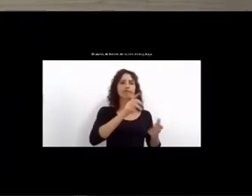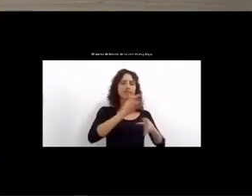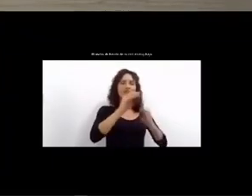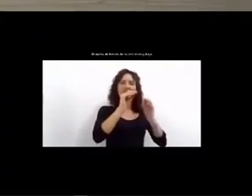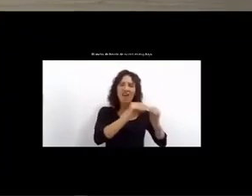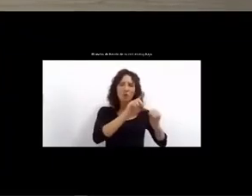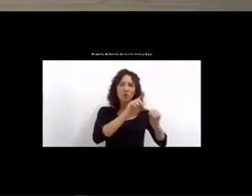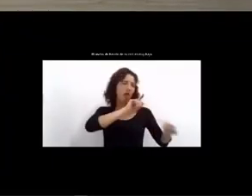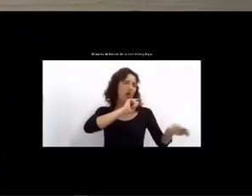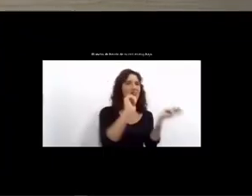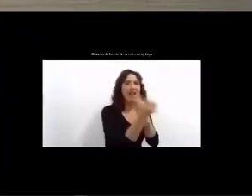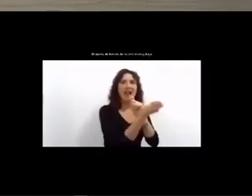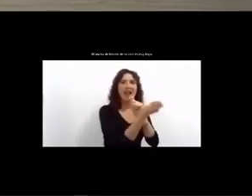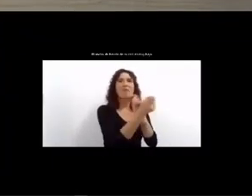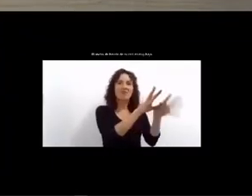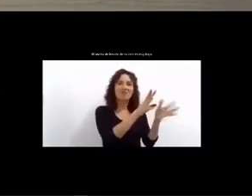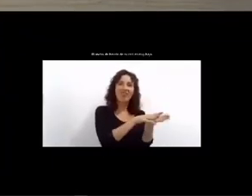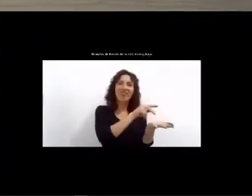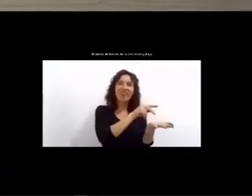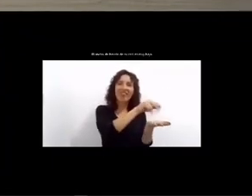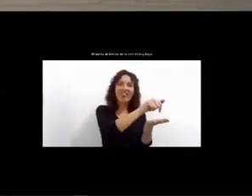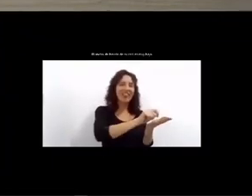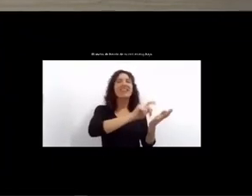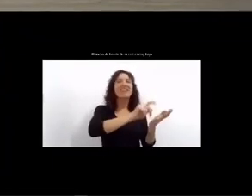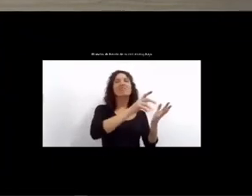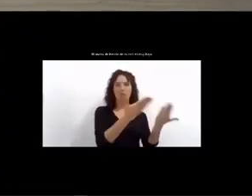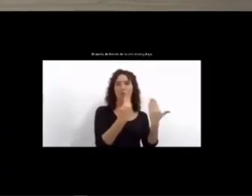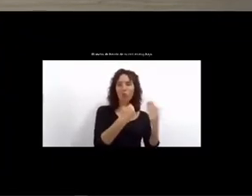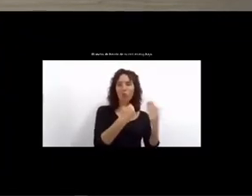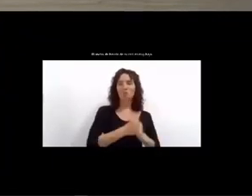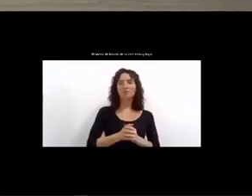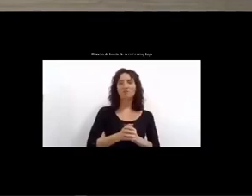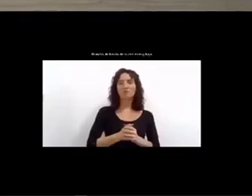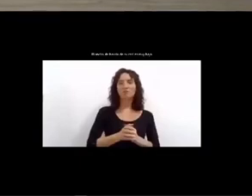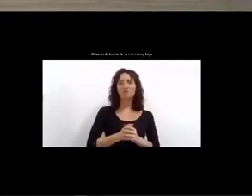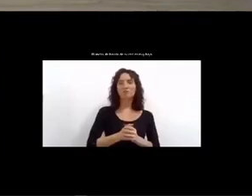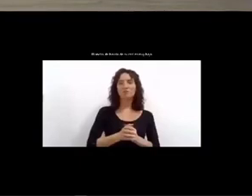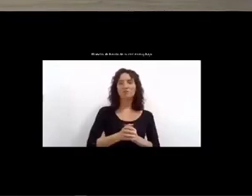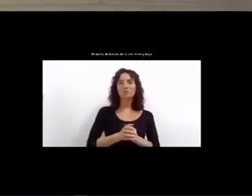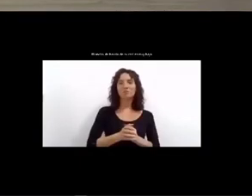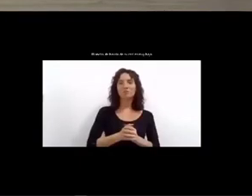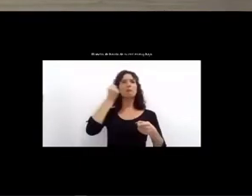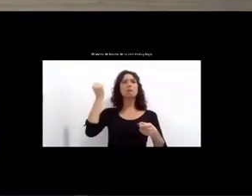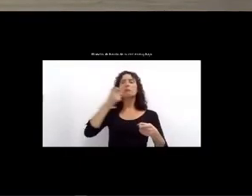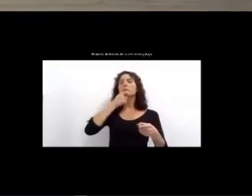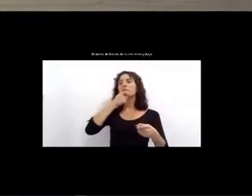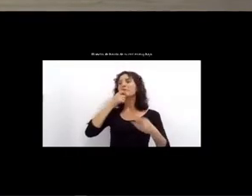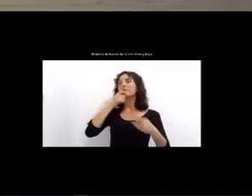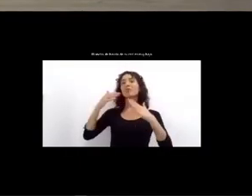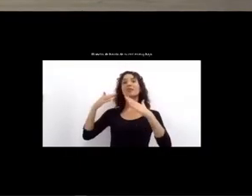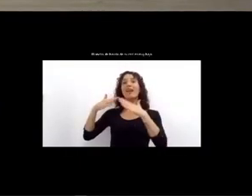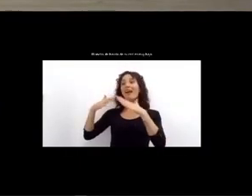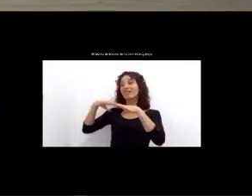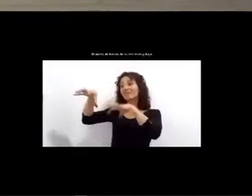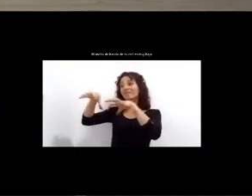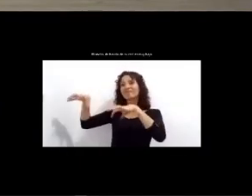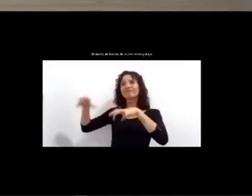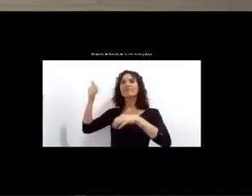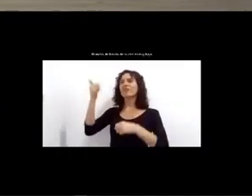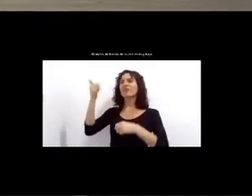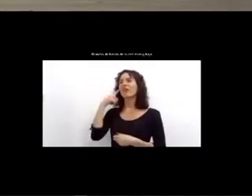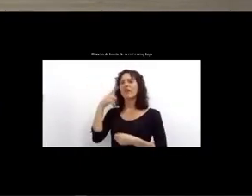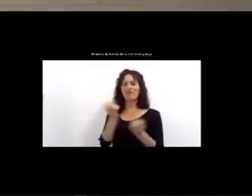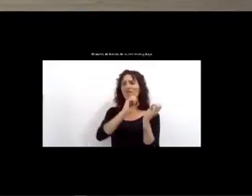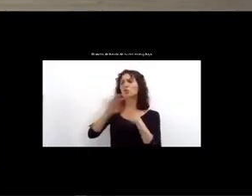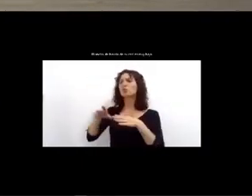queremos plantearles la obligatoriedad de la separación de residuos en origen en las zonas con contenerización naranja y a